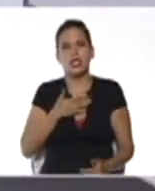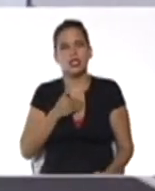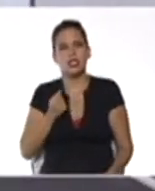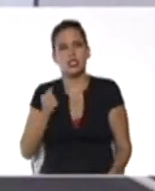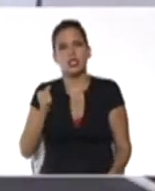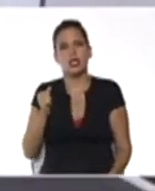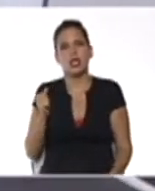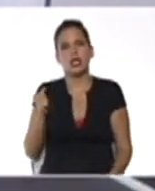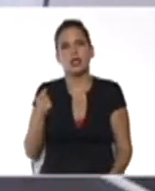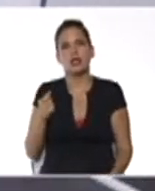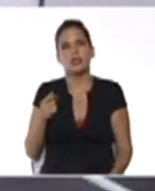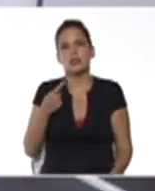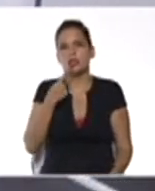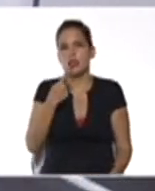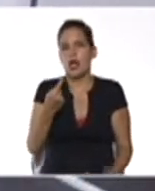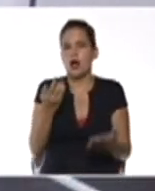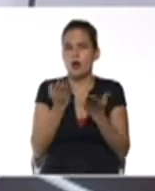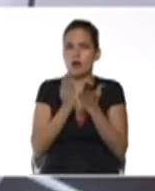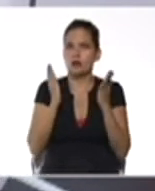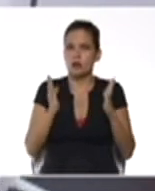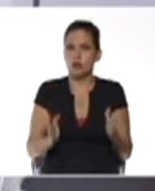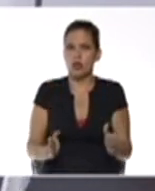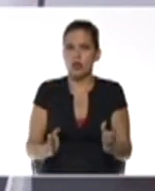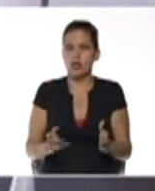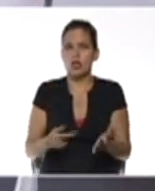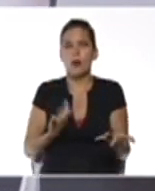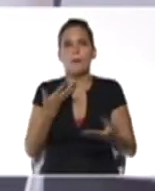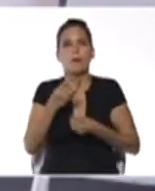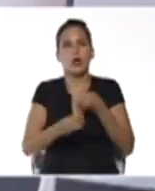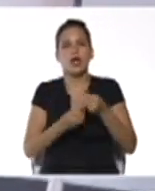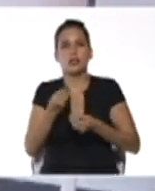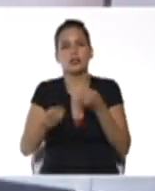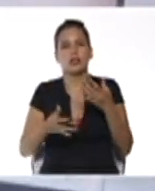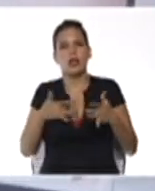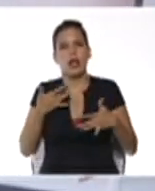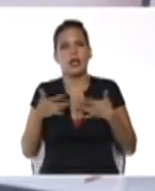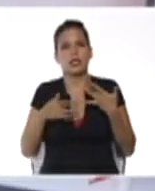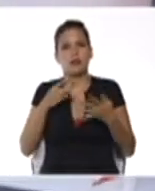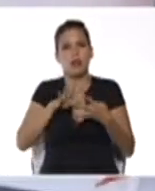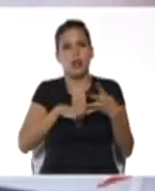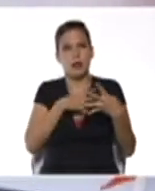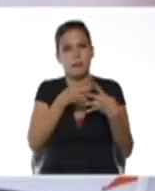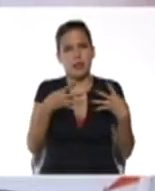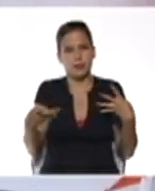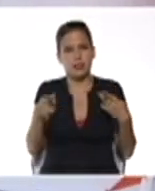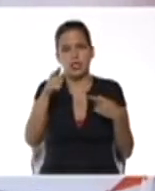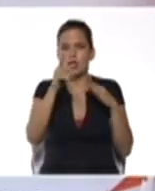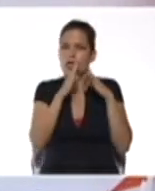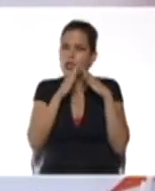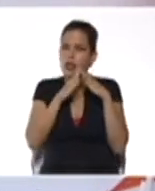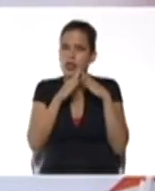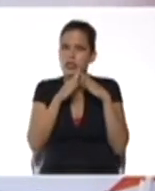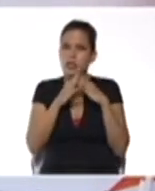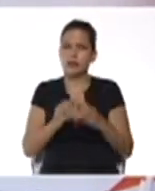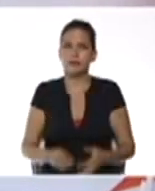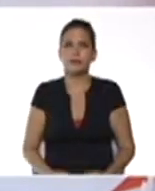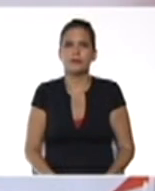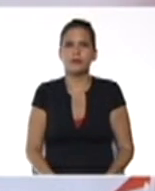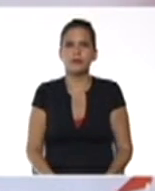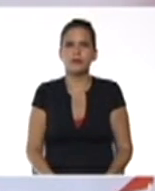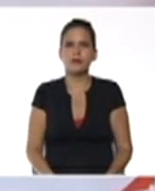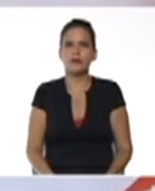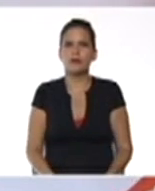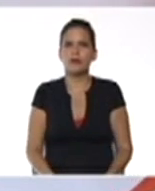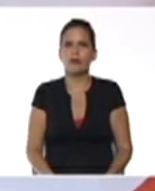reconocer a los estudiantes por realizar las actividades de matemática desde el hogar debido a que